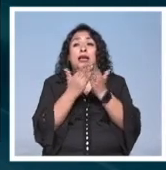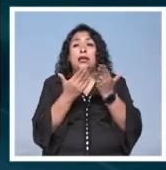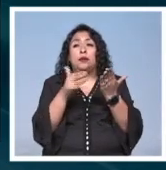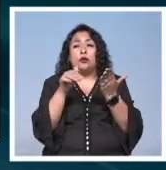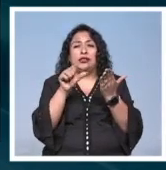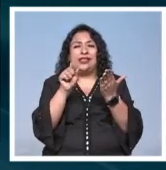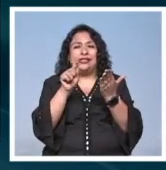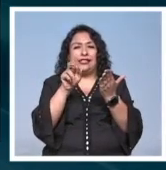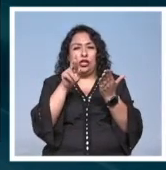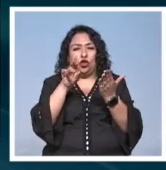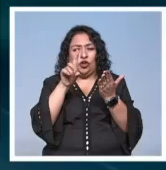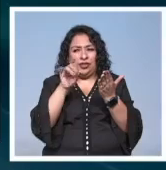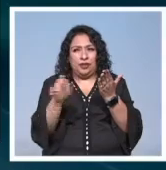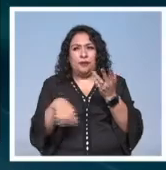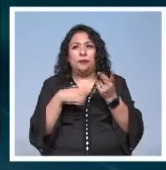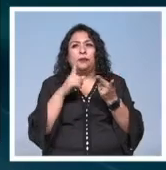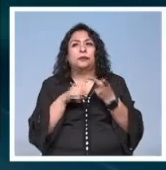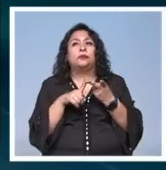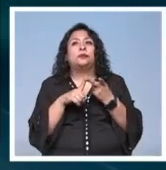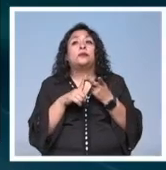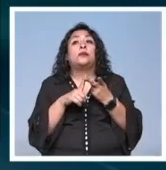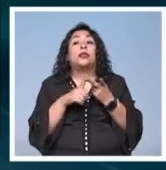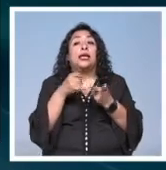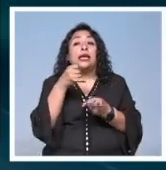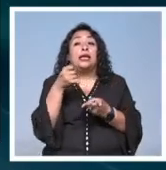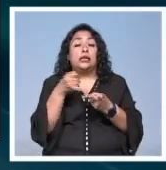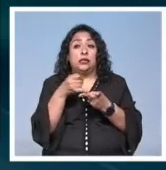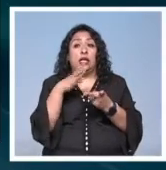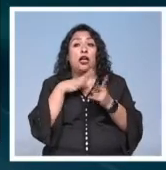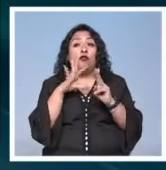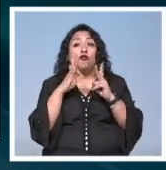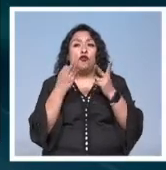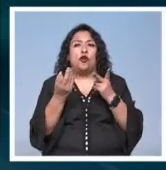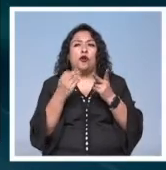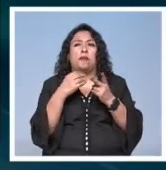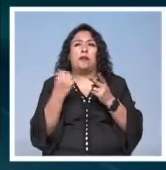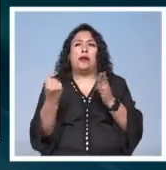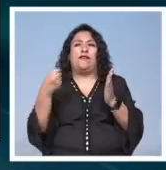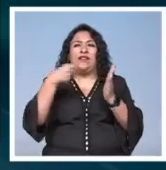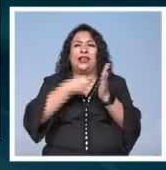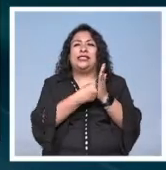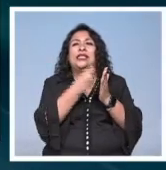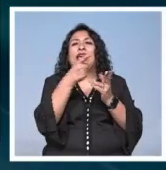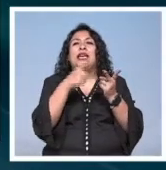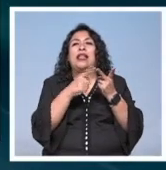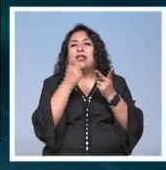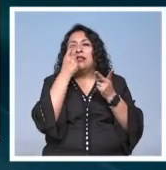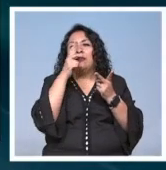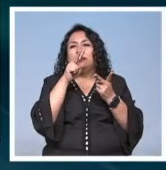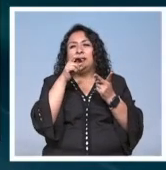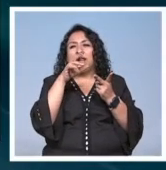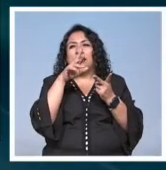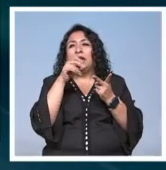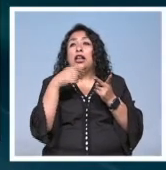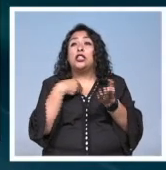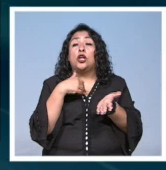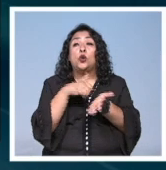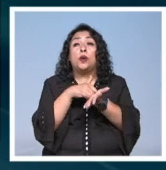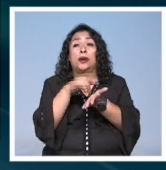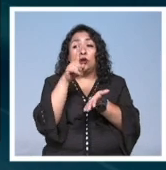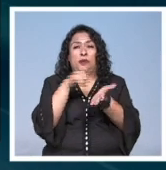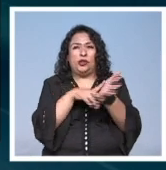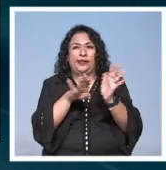asteroide la isla tiene forma de ballena de Vicente Quirarte Nueva York 1964